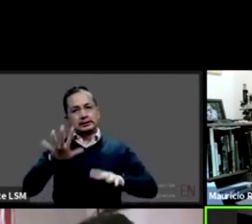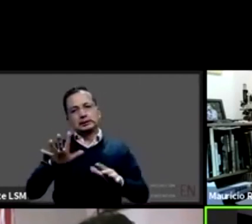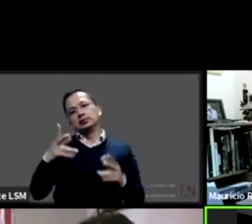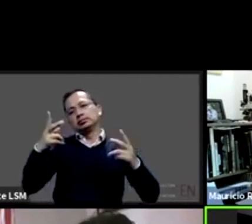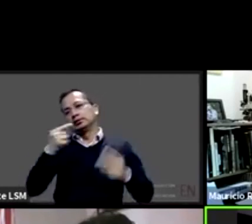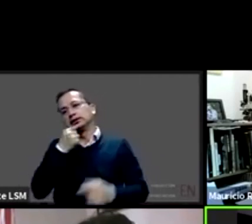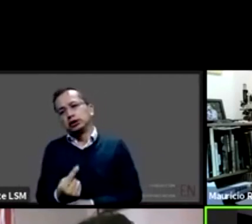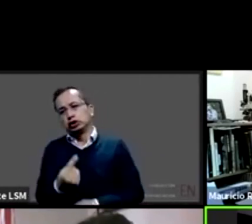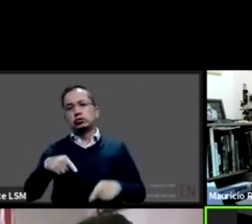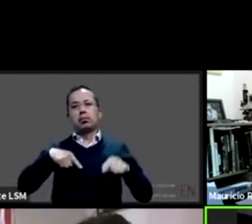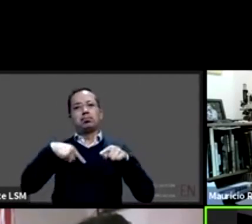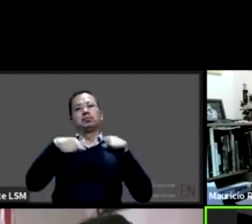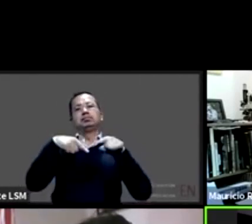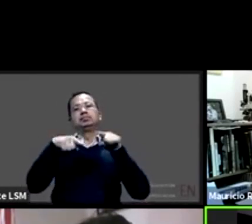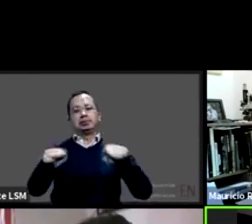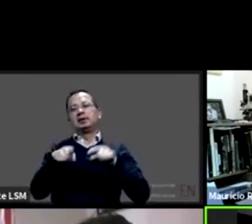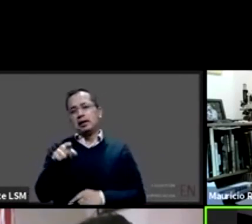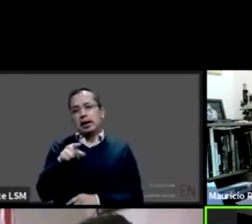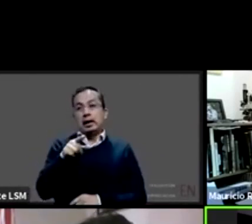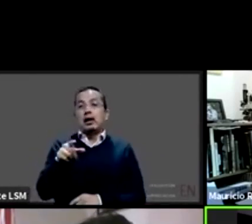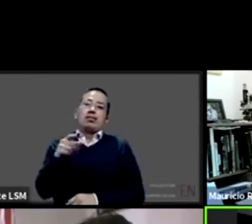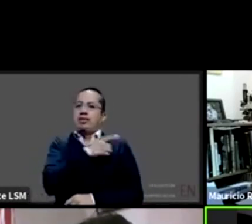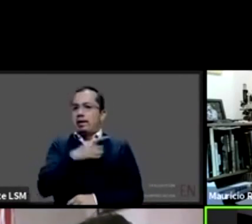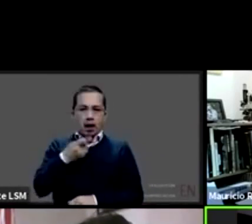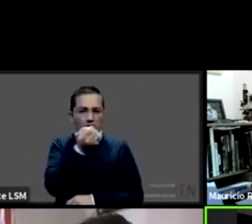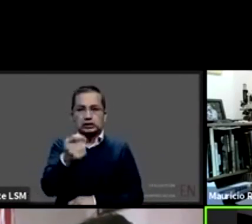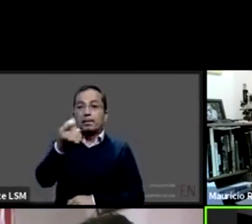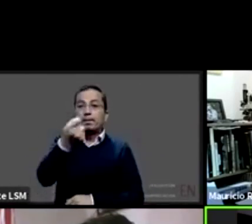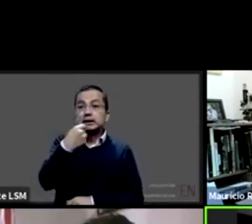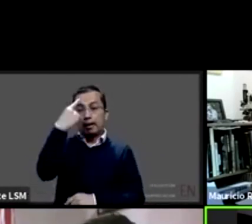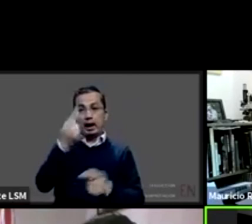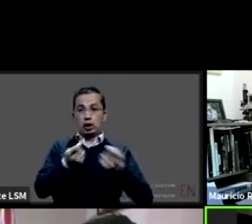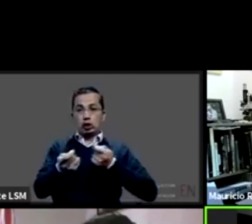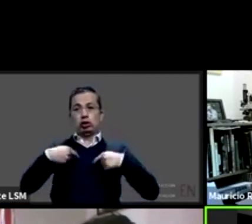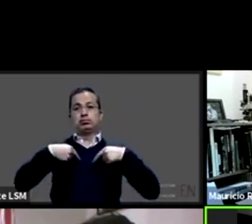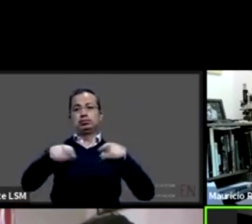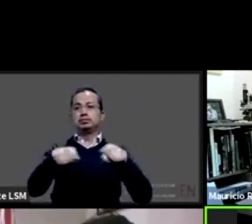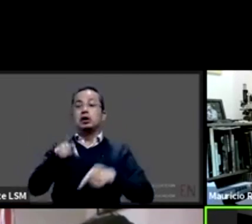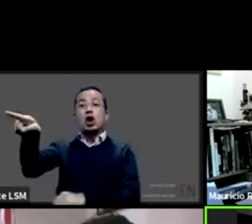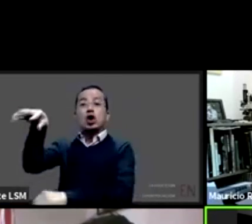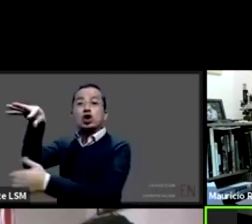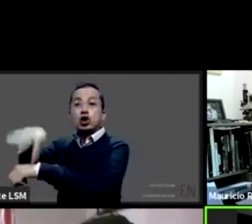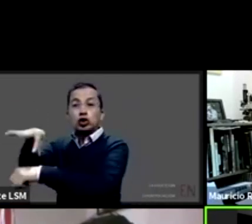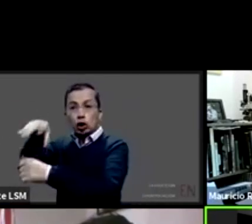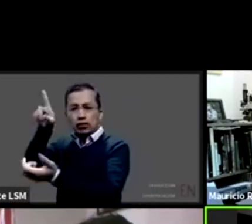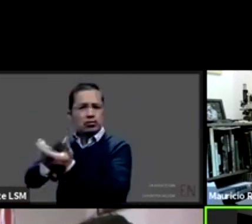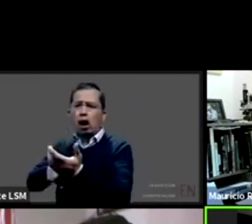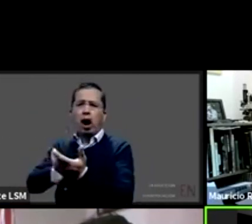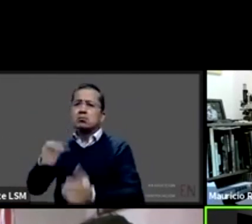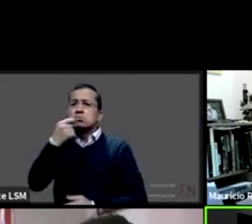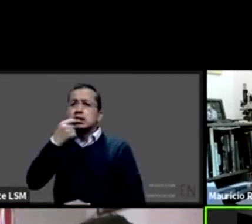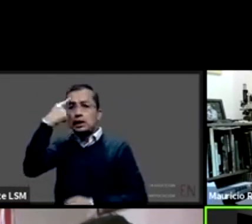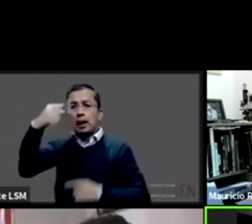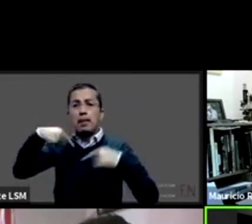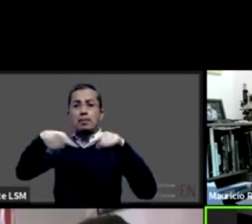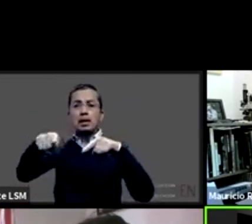le quitaron dos antiepilépticos entonces la niña se la entregaron pero ya con un cuadro epiléptico muy fuerte y la